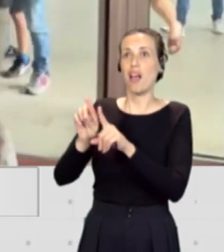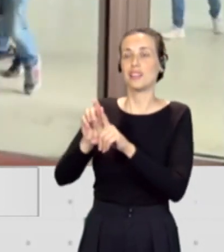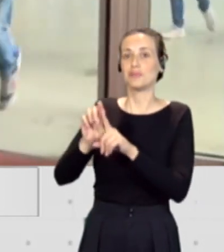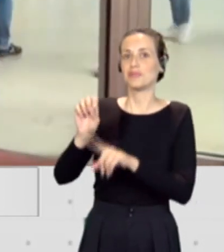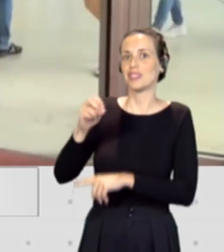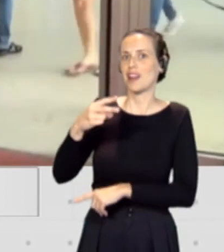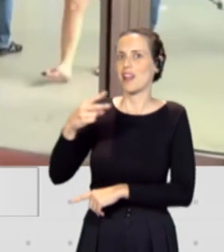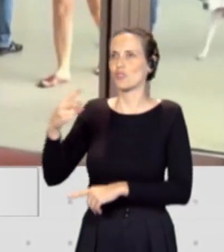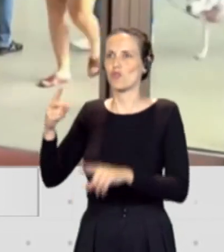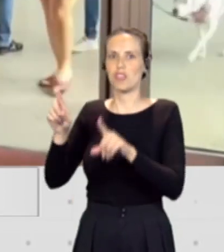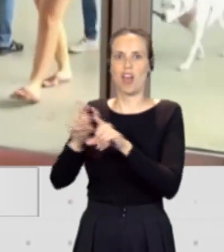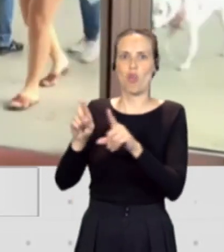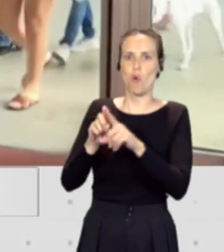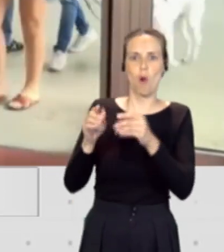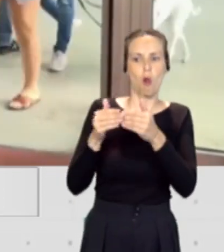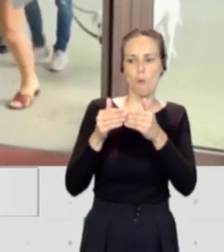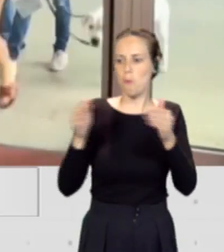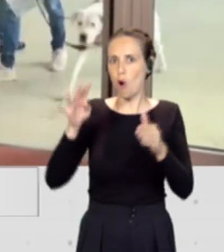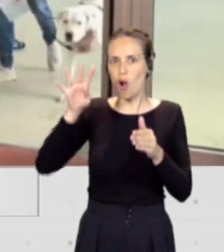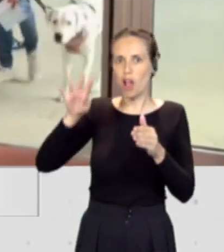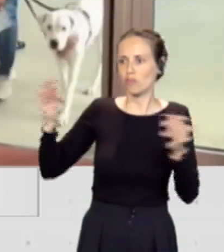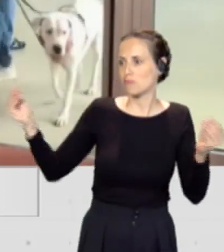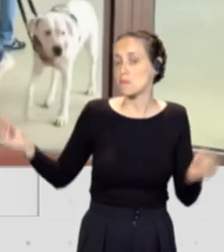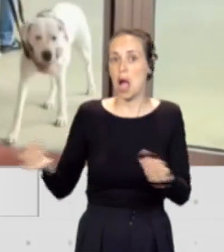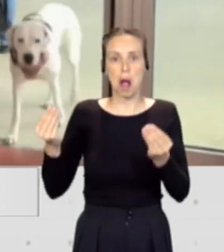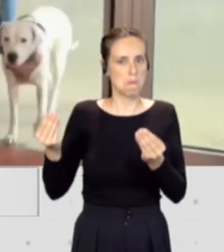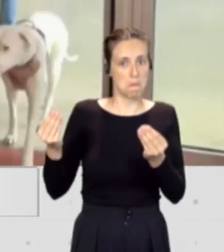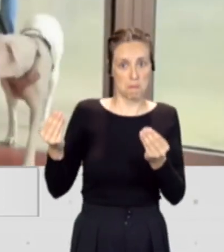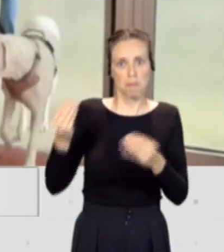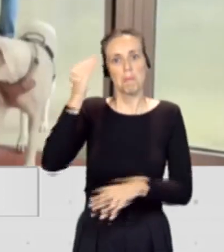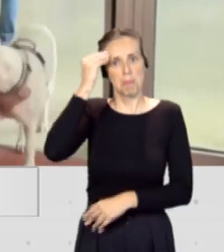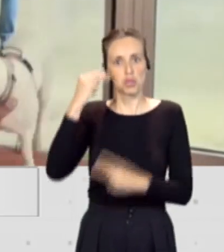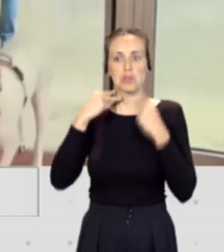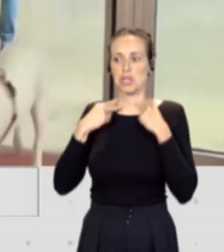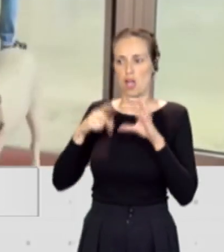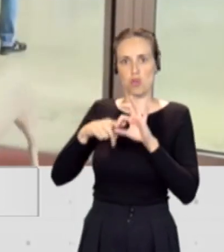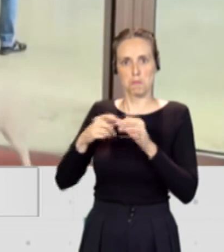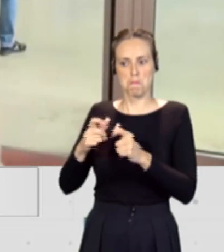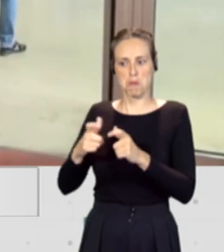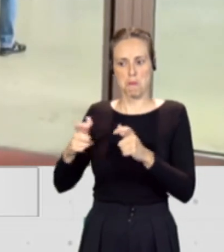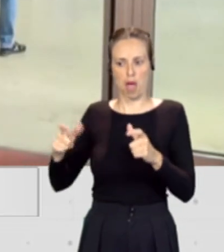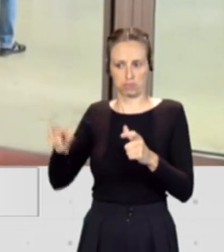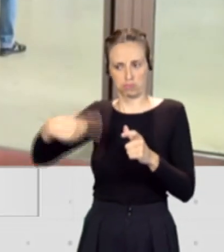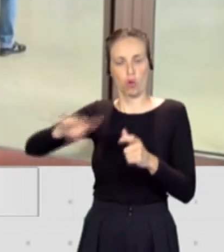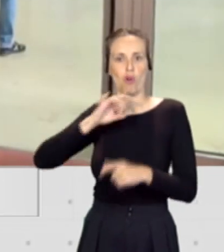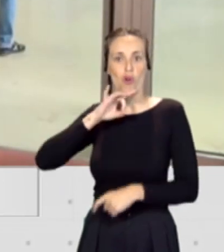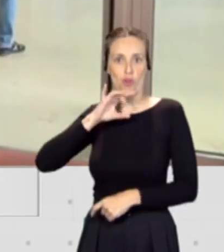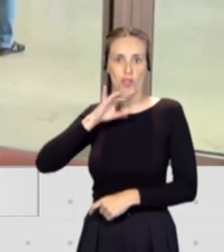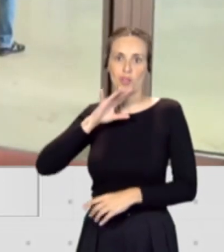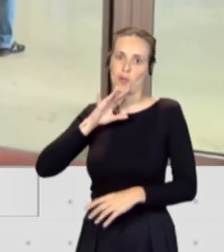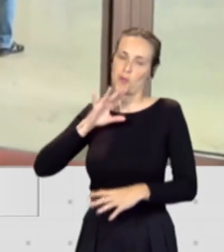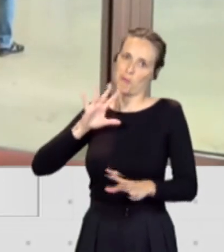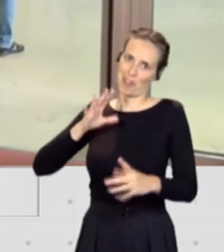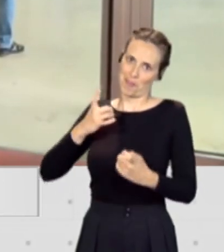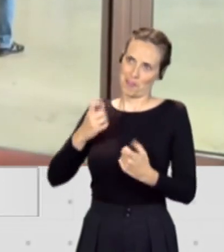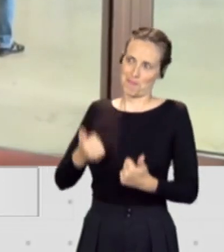que al final derribe la puerta en Cataluña. Yo entiendo que pueden estar contentos por esa subida de escaños, pero está a años luz de lo que hace